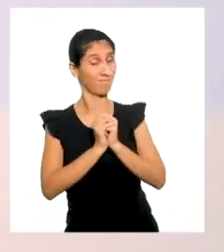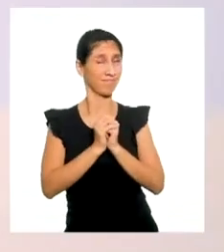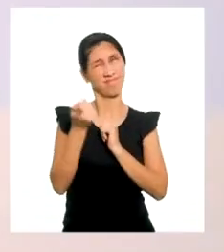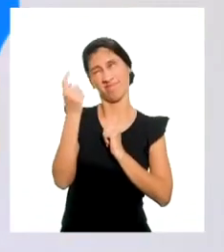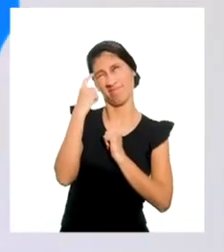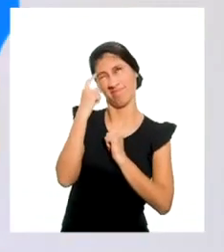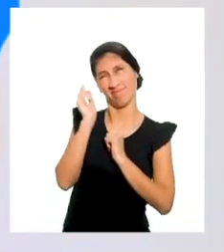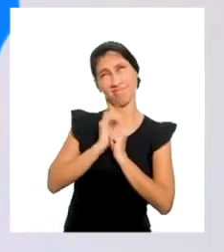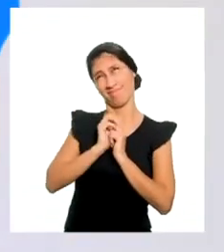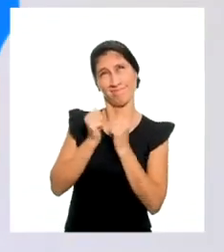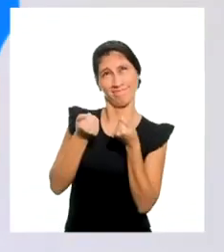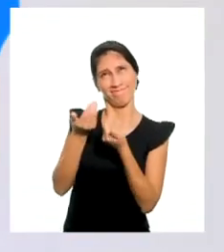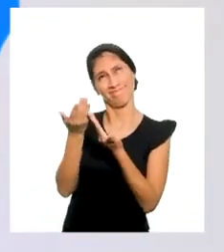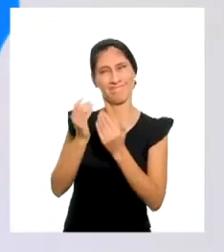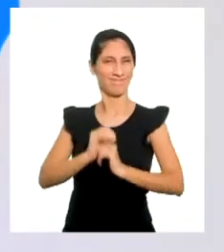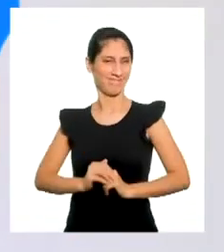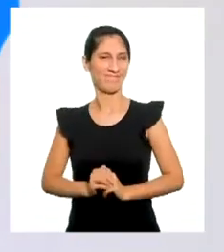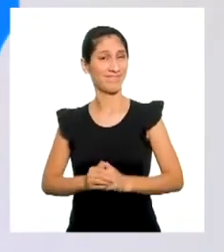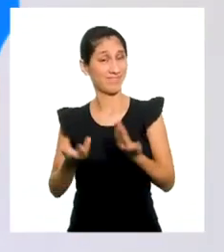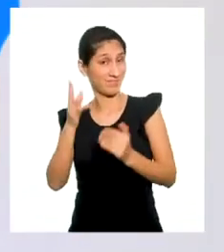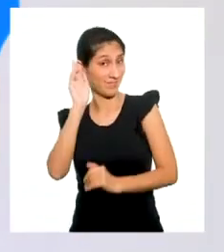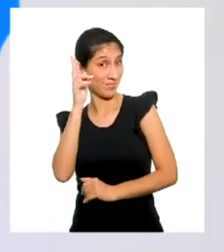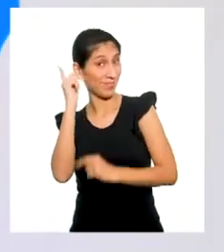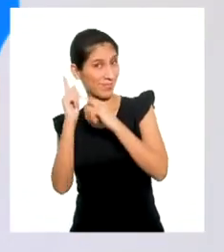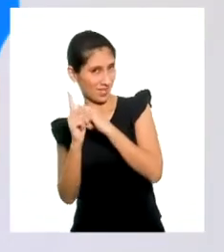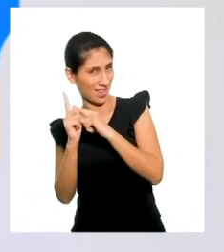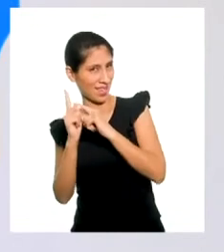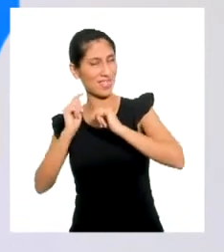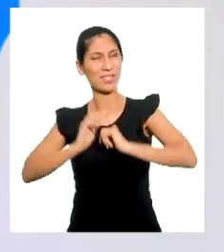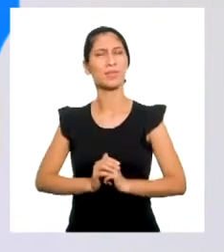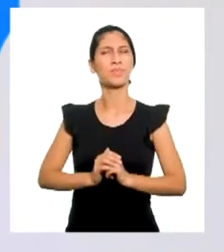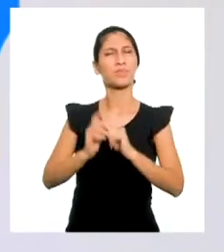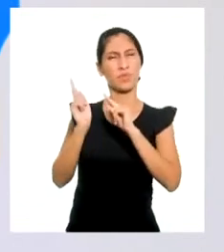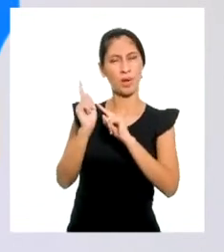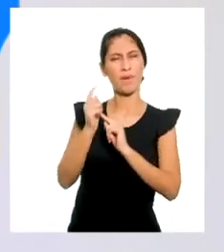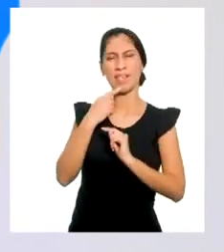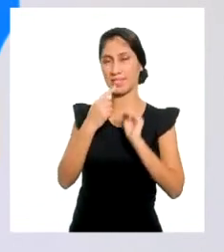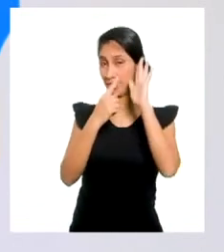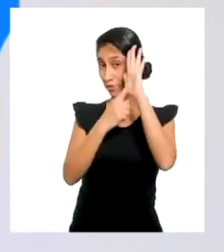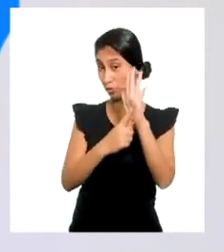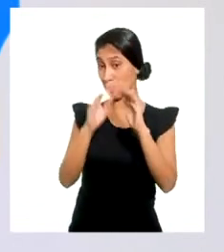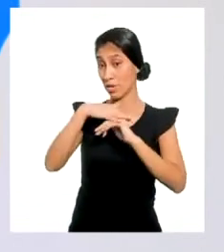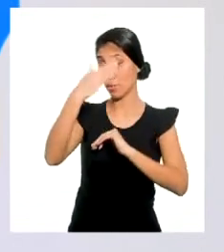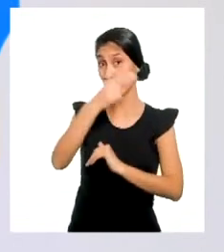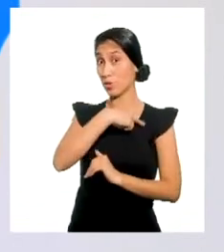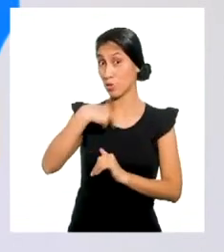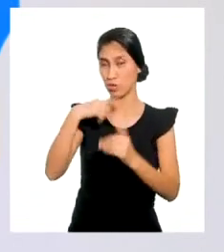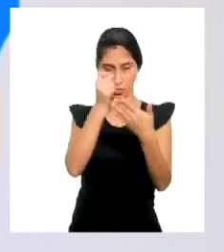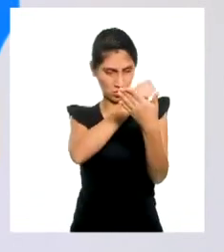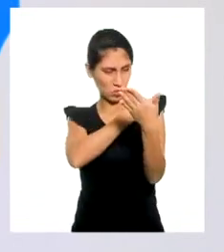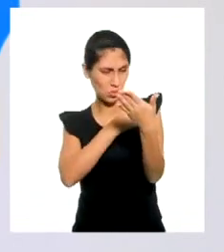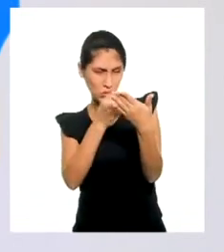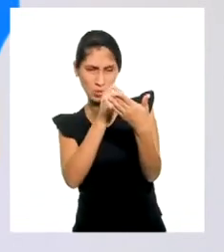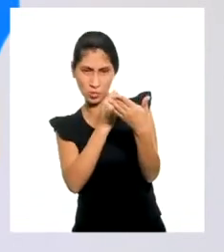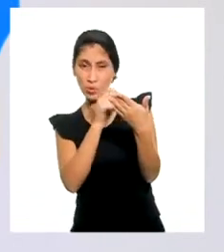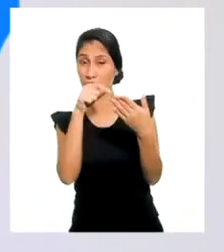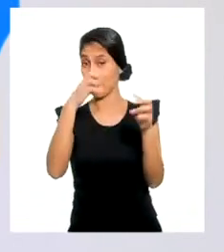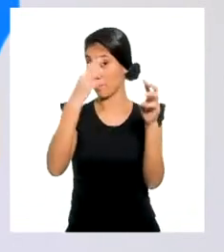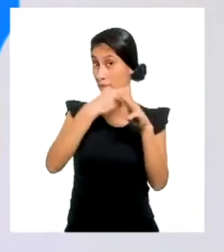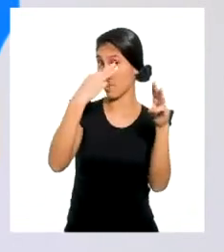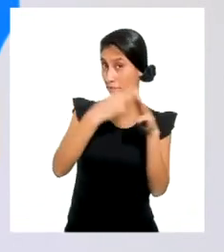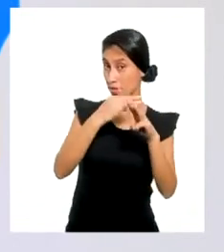pensar. La profesora nos ha dejado una situación para que podamos seguir desarrollando nuestros aprendizajes en matemáticas.